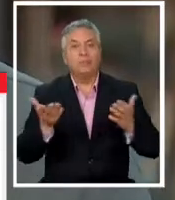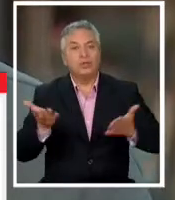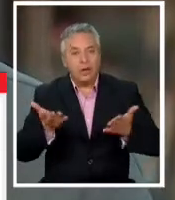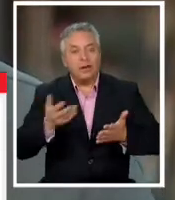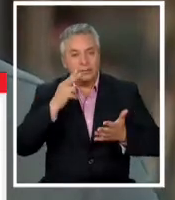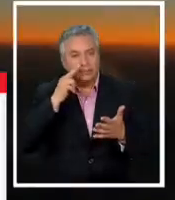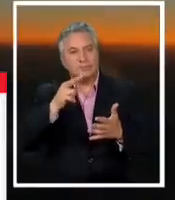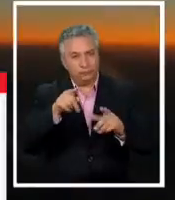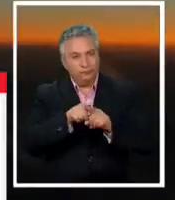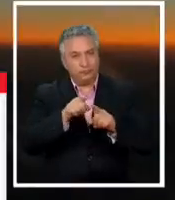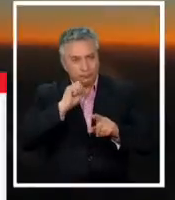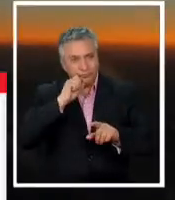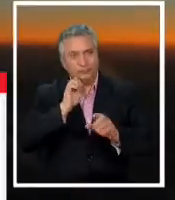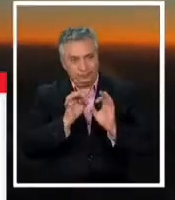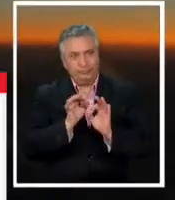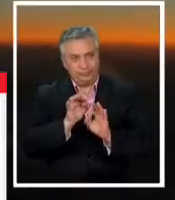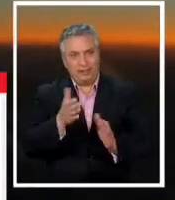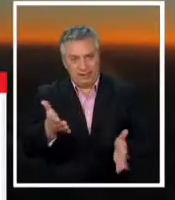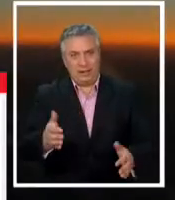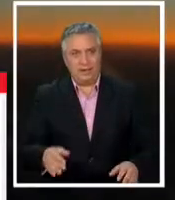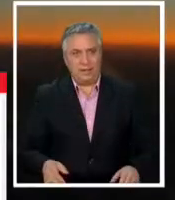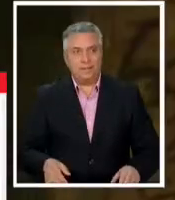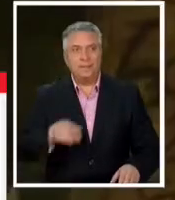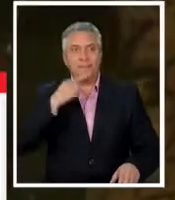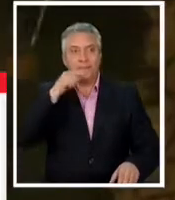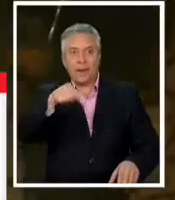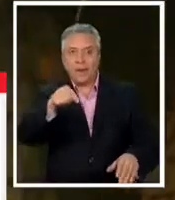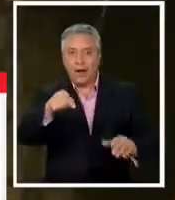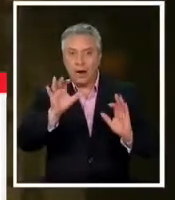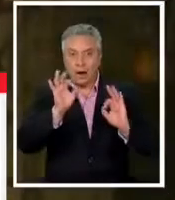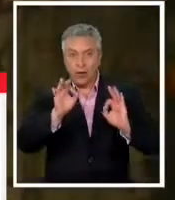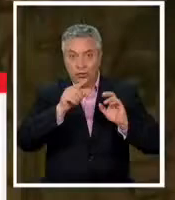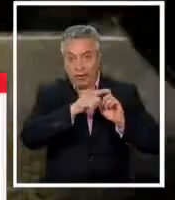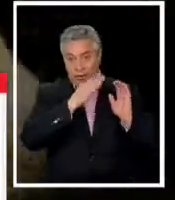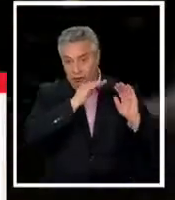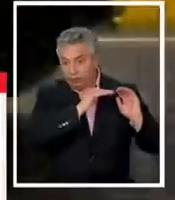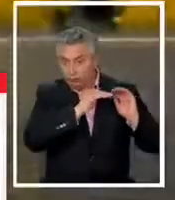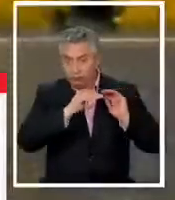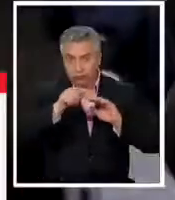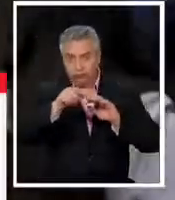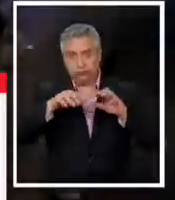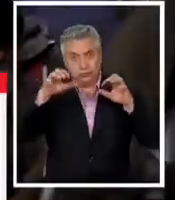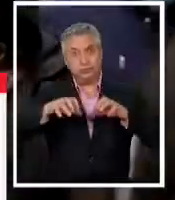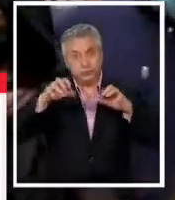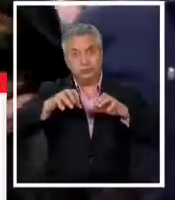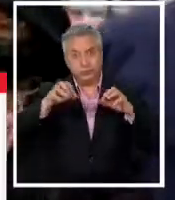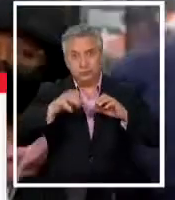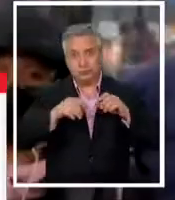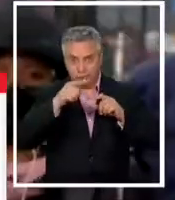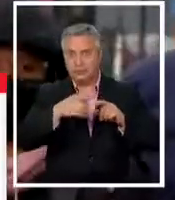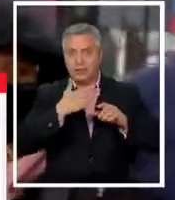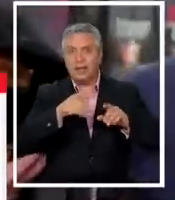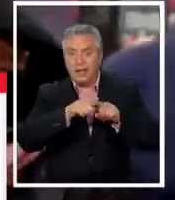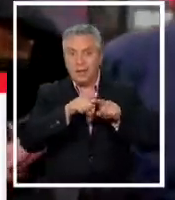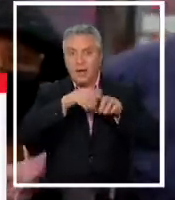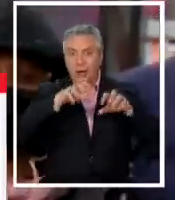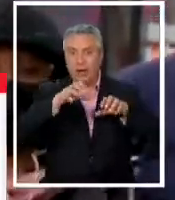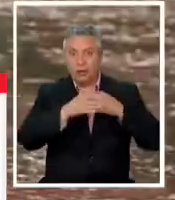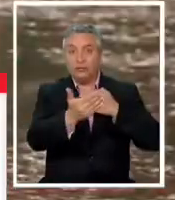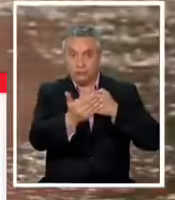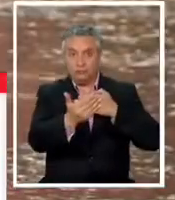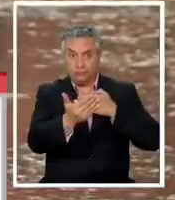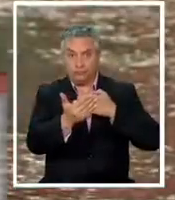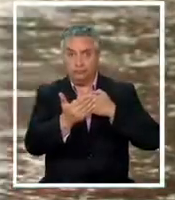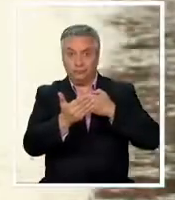metrológica que la explique. Un pequeño sistema frontal que se viene acercando hacia esta